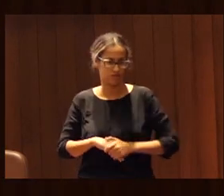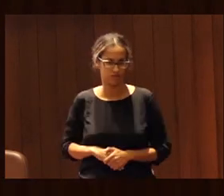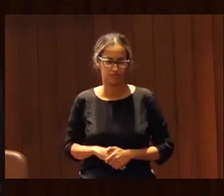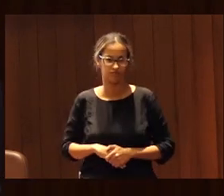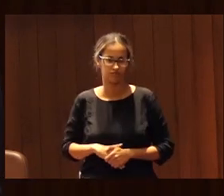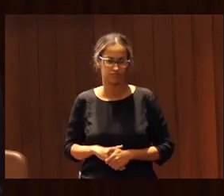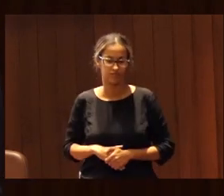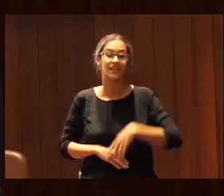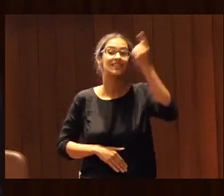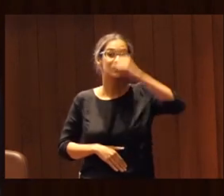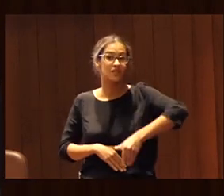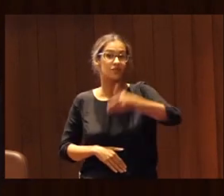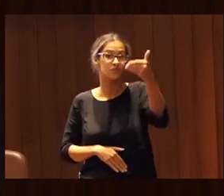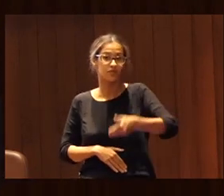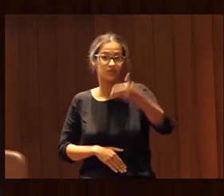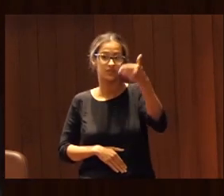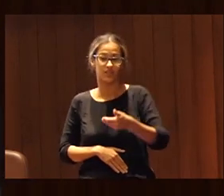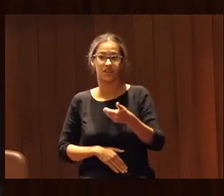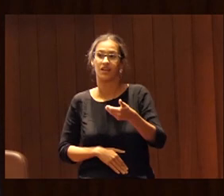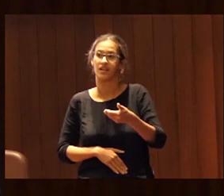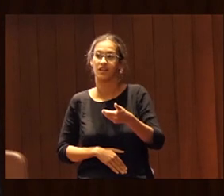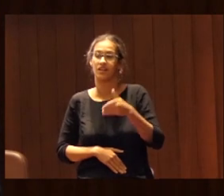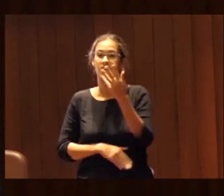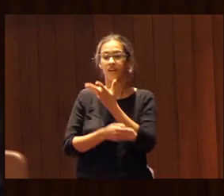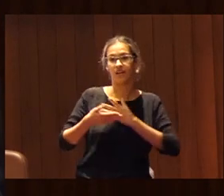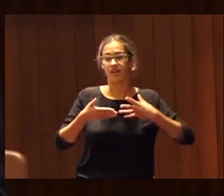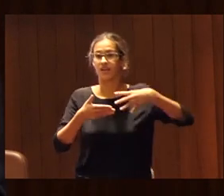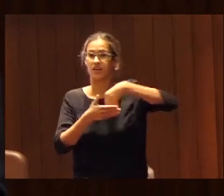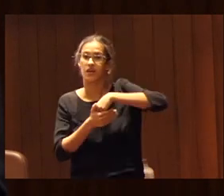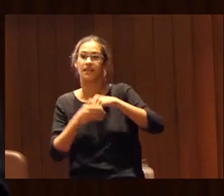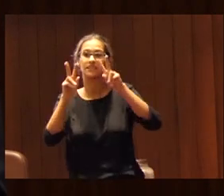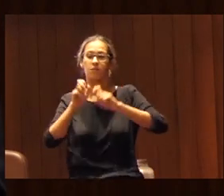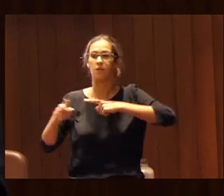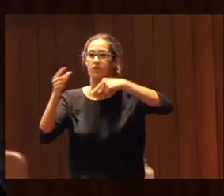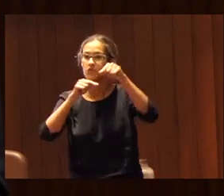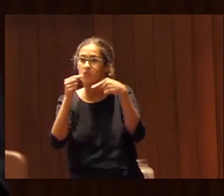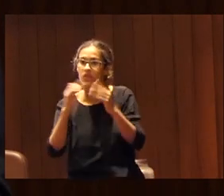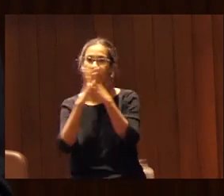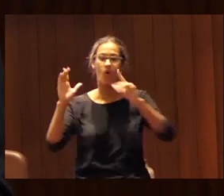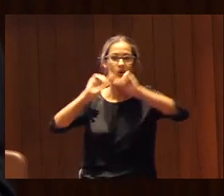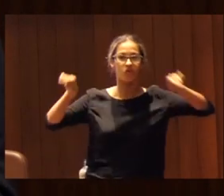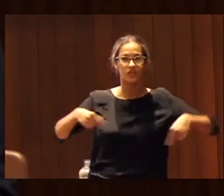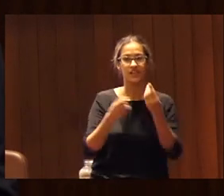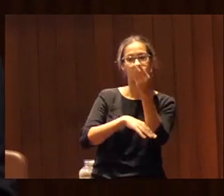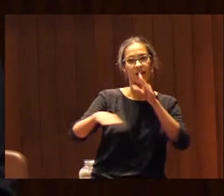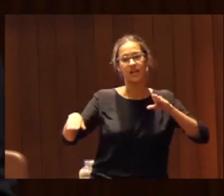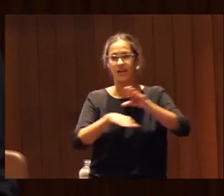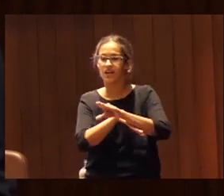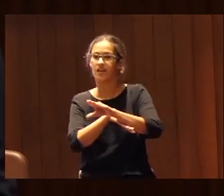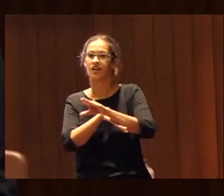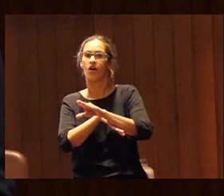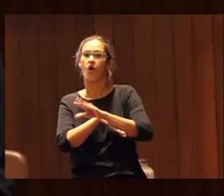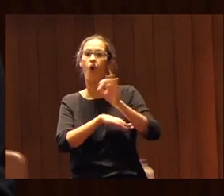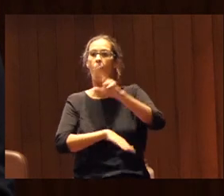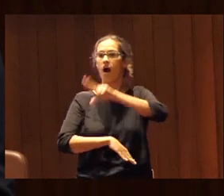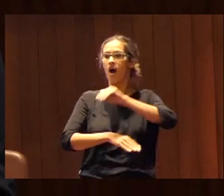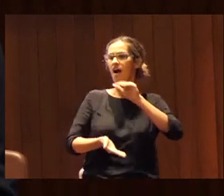también es importante la incorporación de la perspectiva de género en los presupuestos en los convenios en las bases de subvención cómo otorgamos los premios bajo